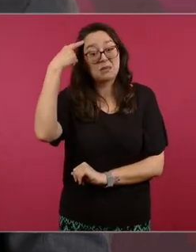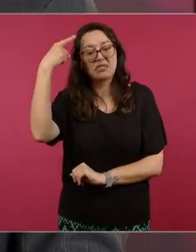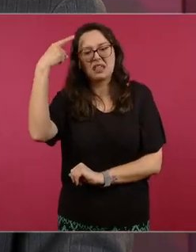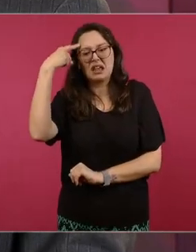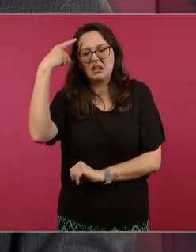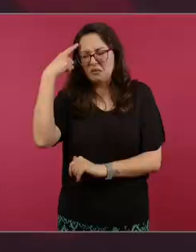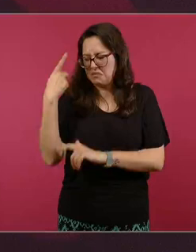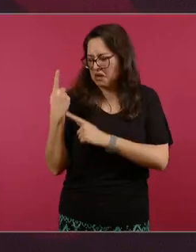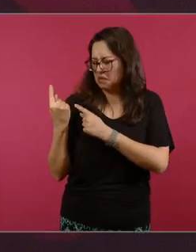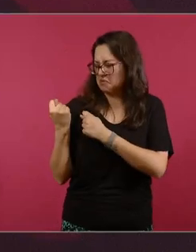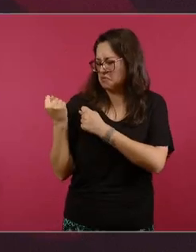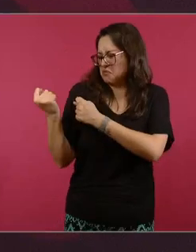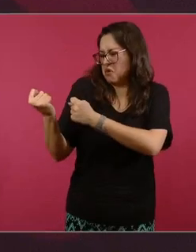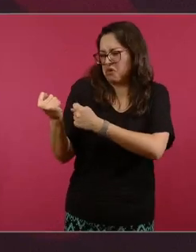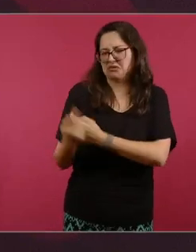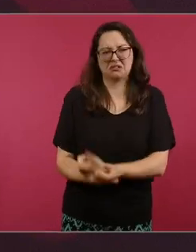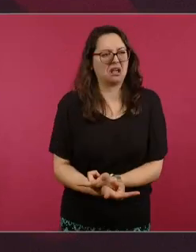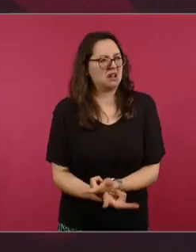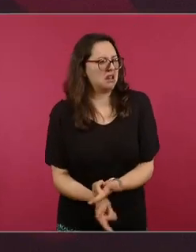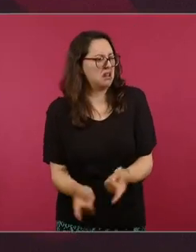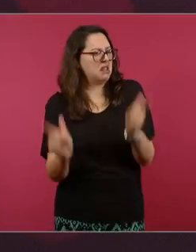con el derroche